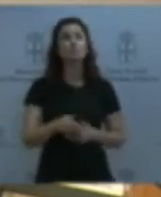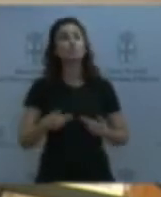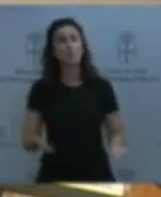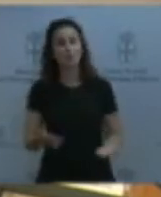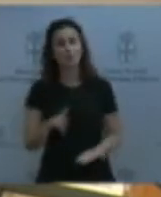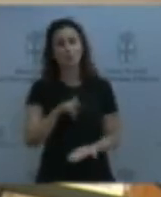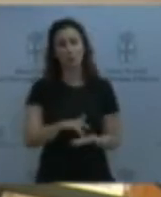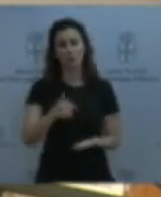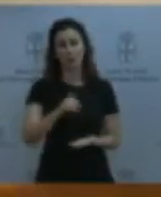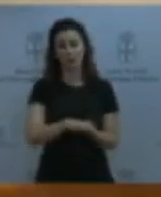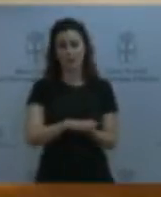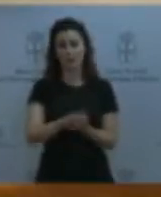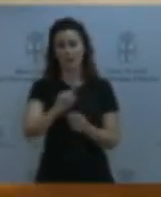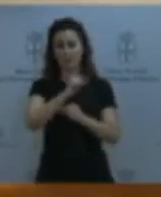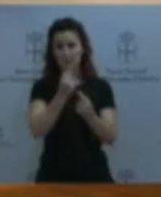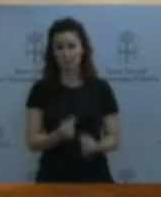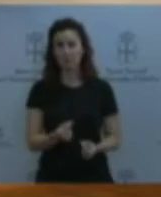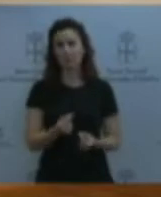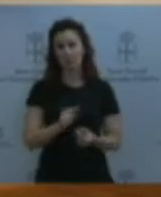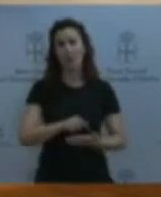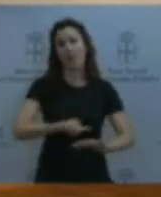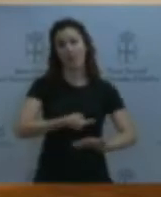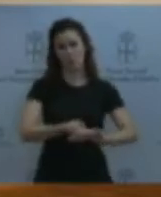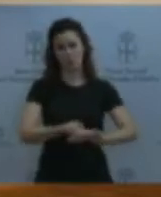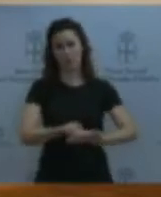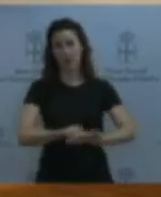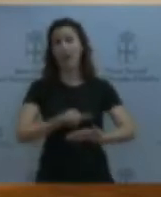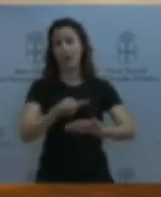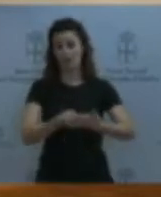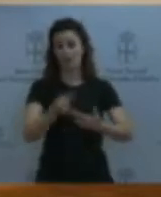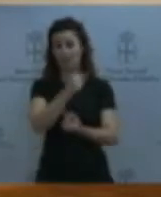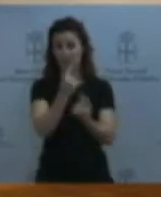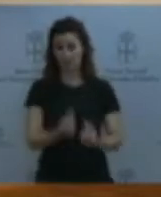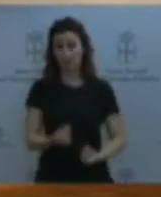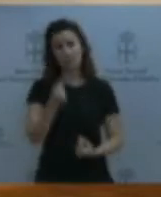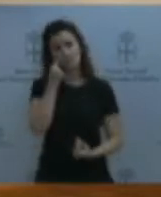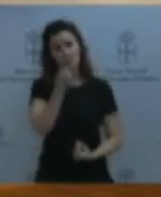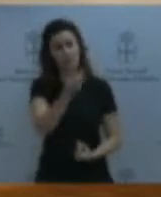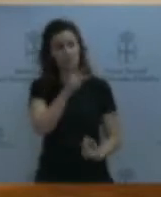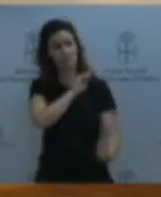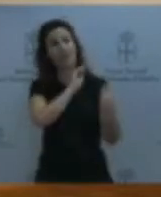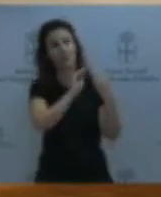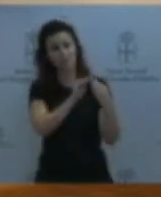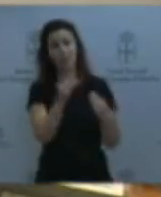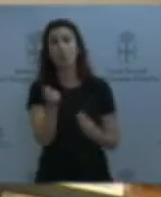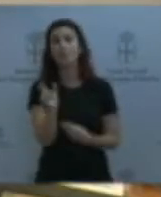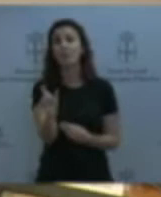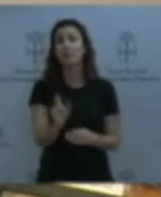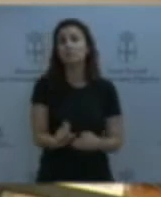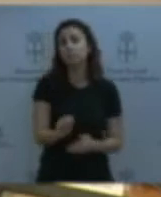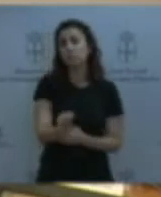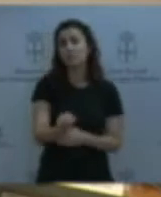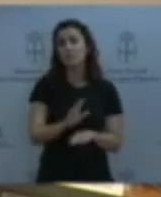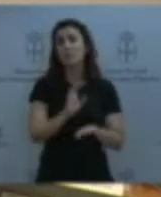esta parte y cuando hablemos del presupuesto, a ver si nos ponemos de acuerdo en cuánto dinero hay que invertir en los centros, que yo ya le digo que más. Mezcla